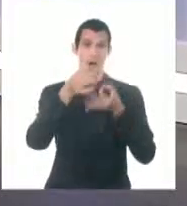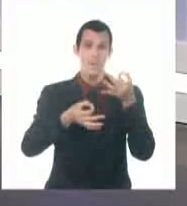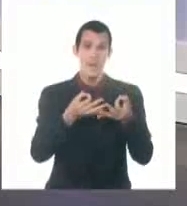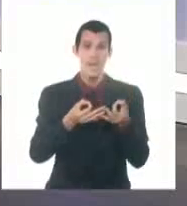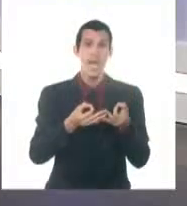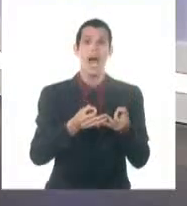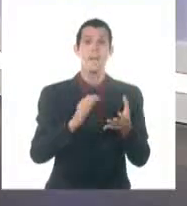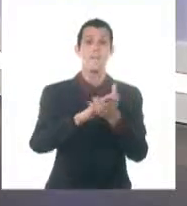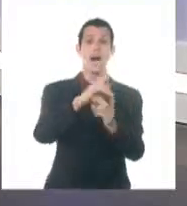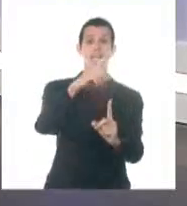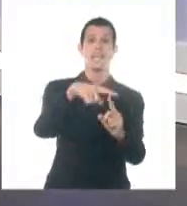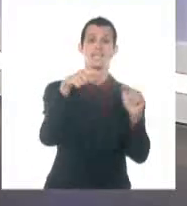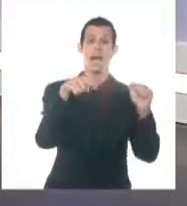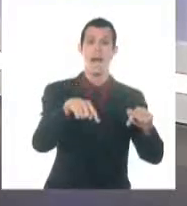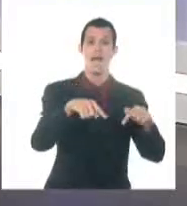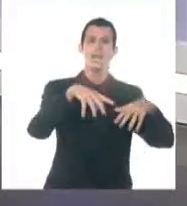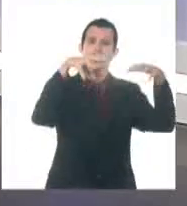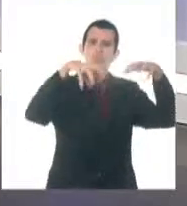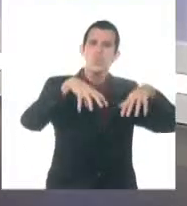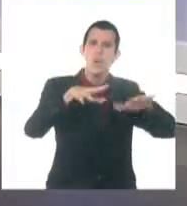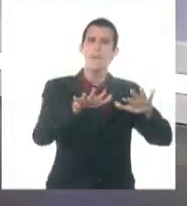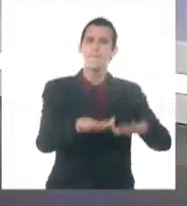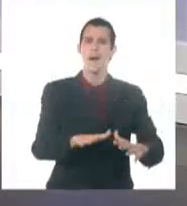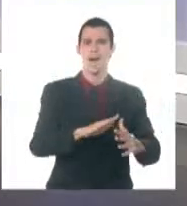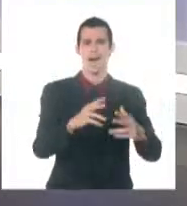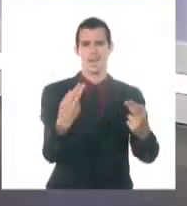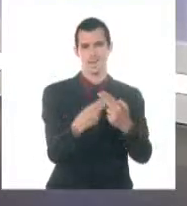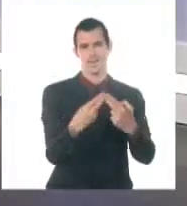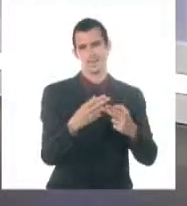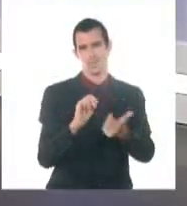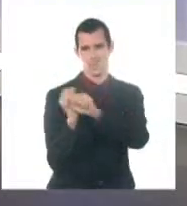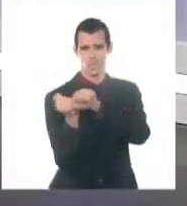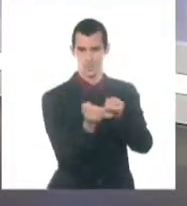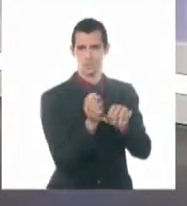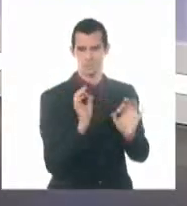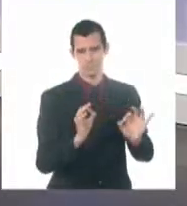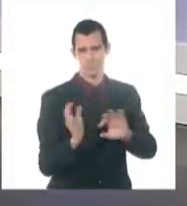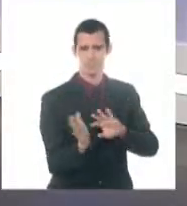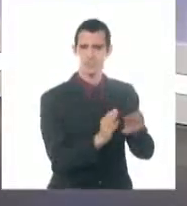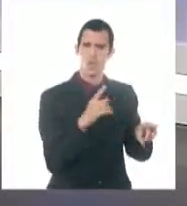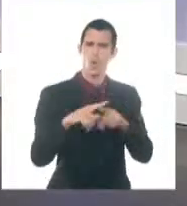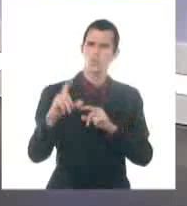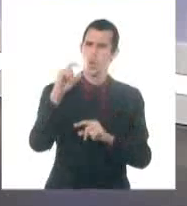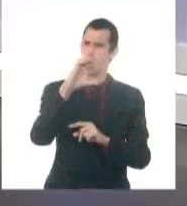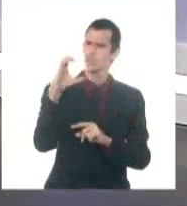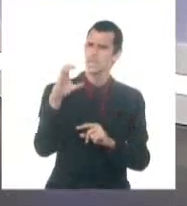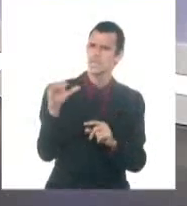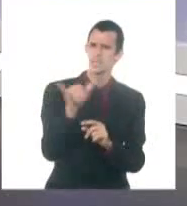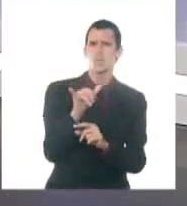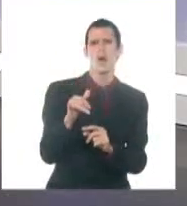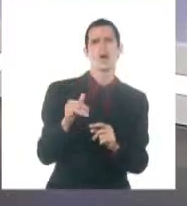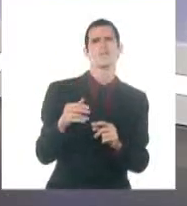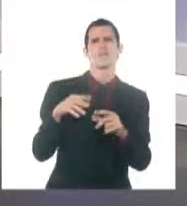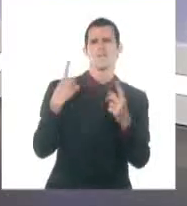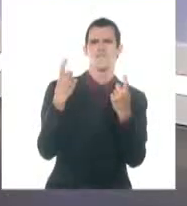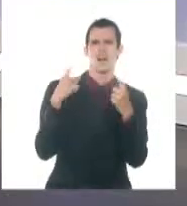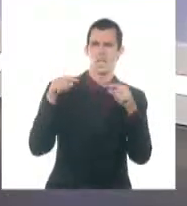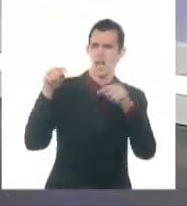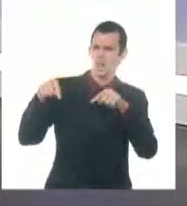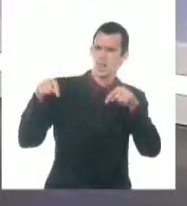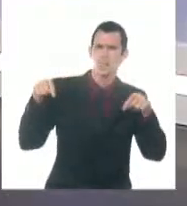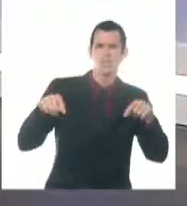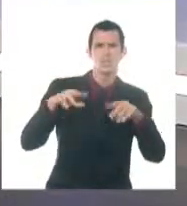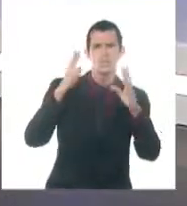en horas de la noche hoy puede persistir un chubasco en la parte occidental del país, y esto es lo que mencionábamos en días anteriores. La falta de lluvia y de nubosidad